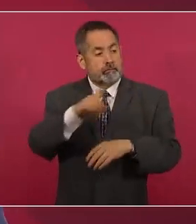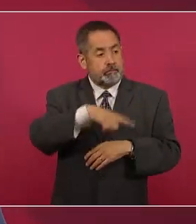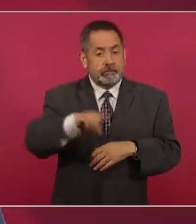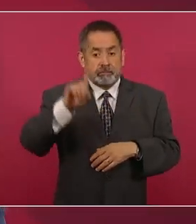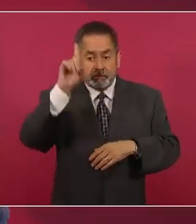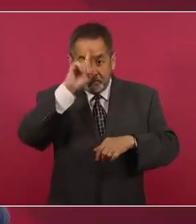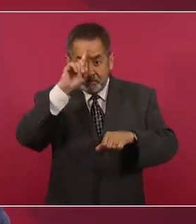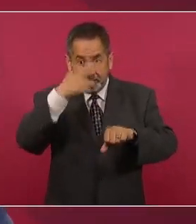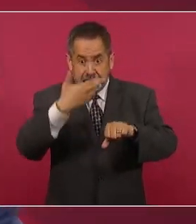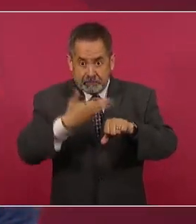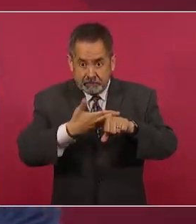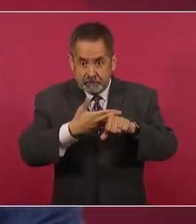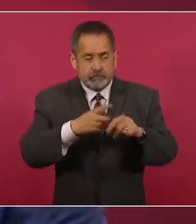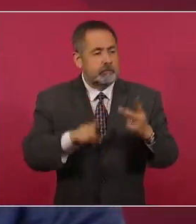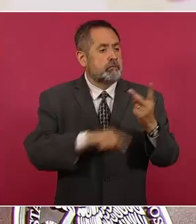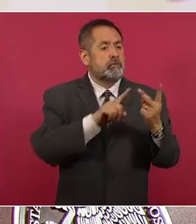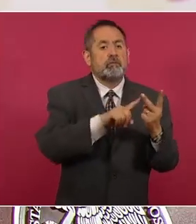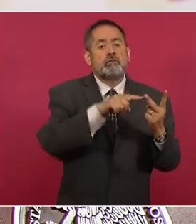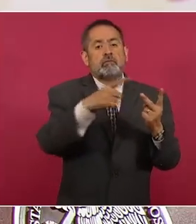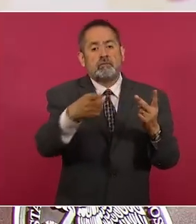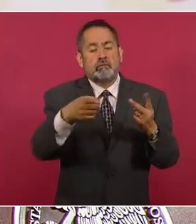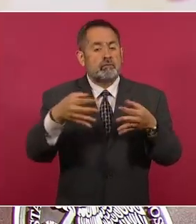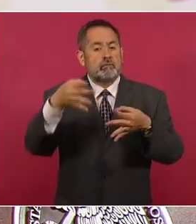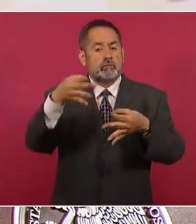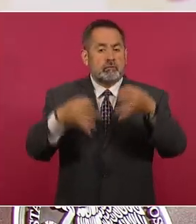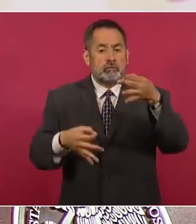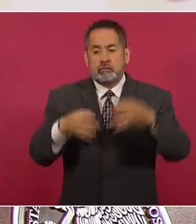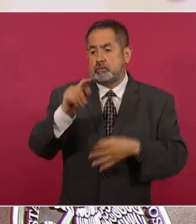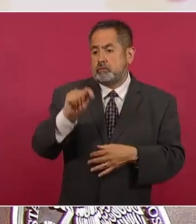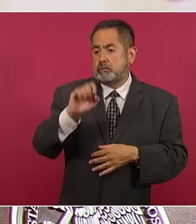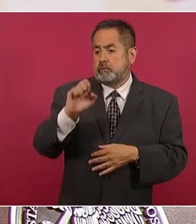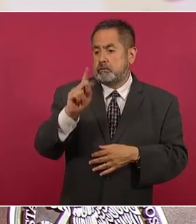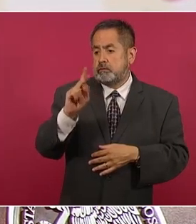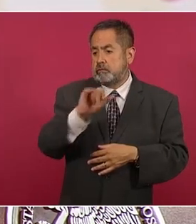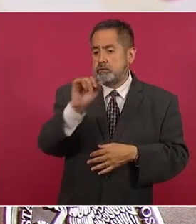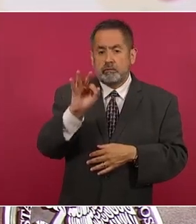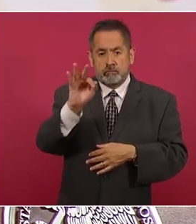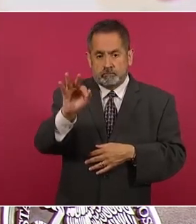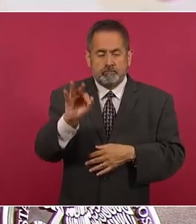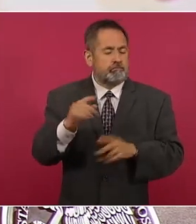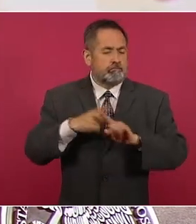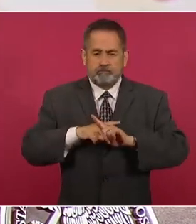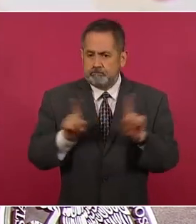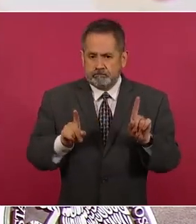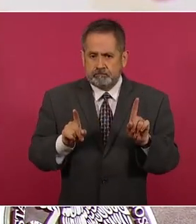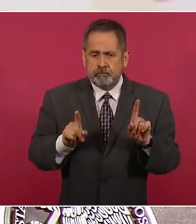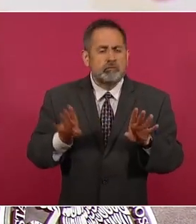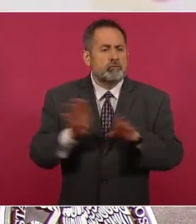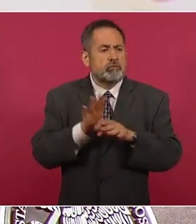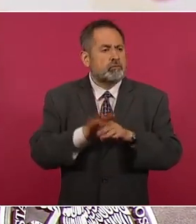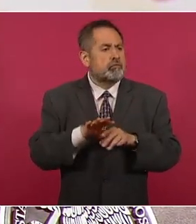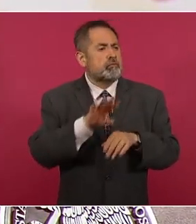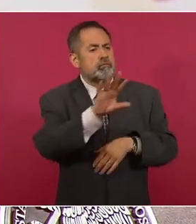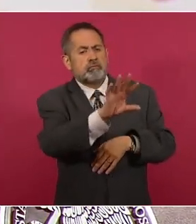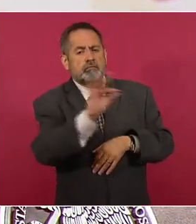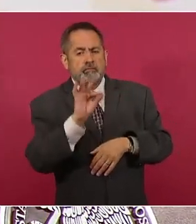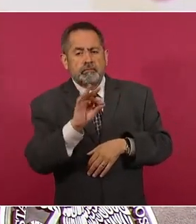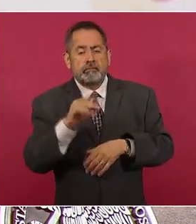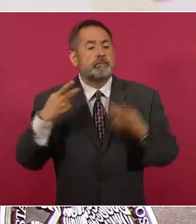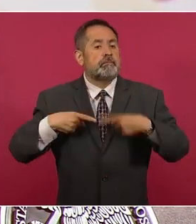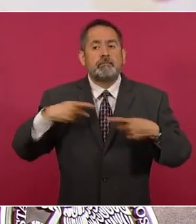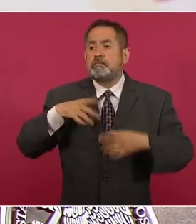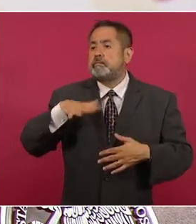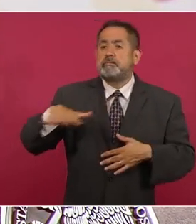como en el tema de magistrados, es decir, del tribunal electoral, habrá un mecanismo de designación a través del voto